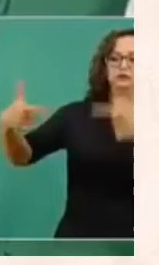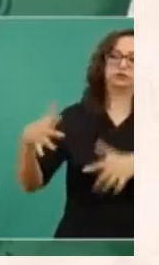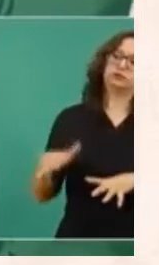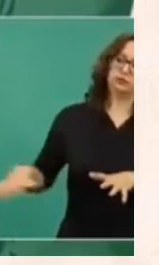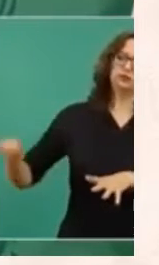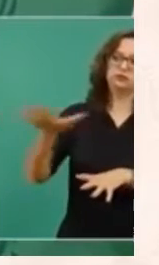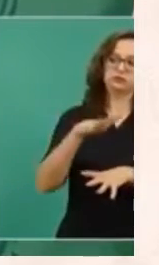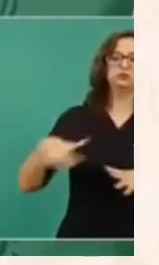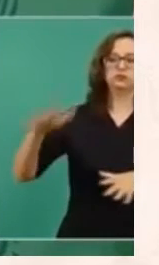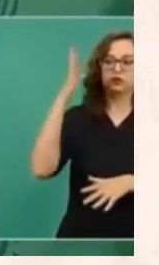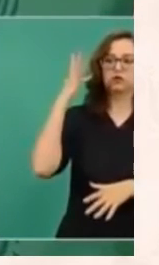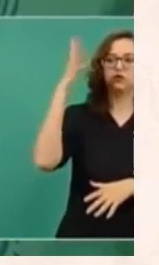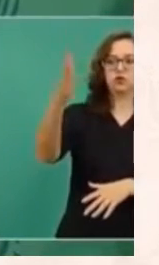difícil.